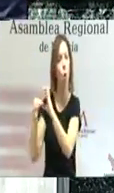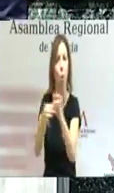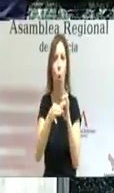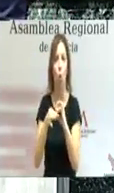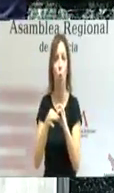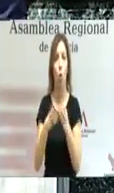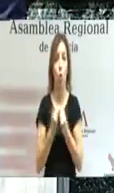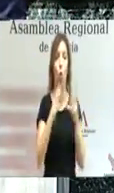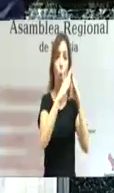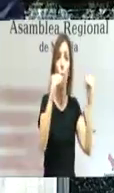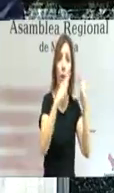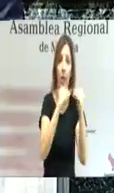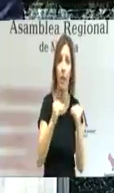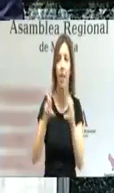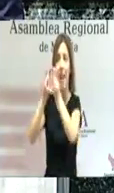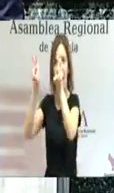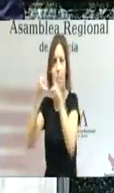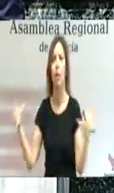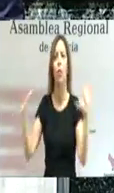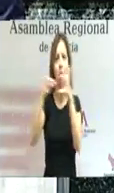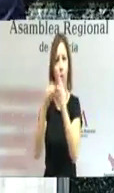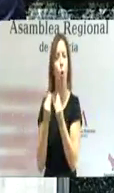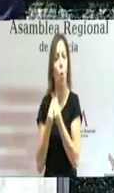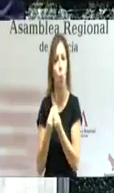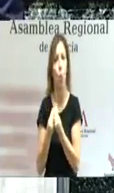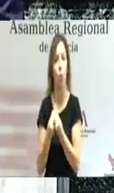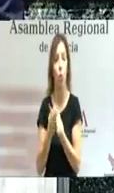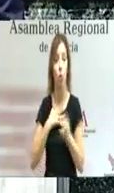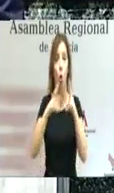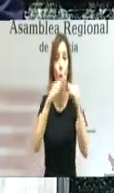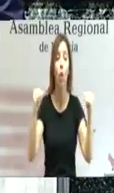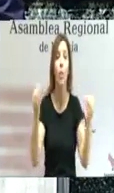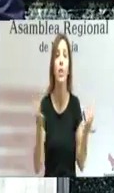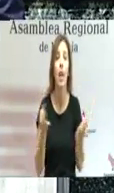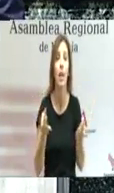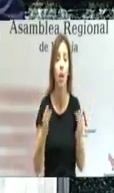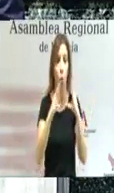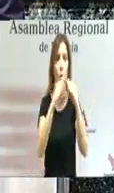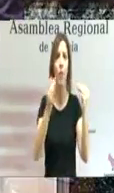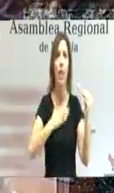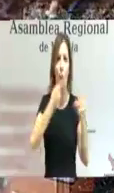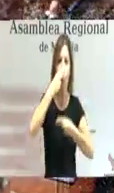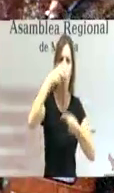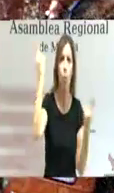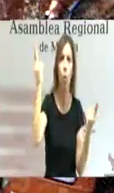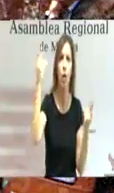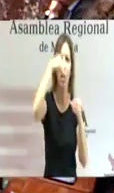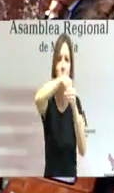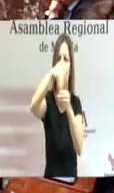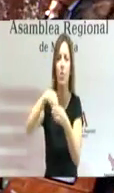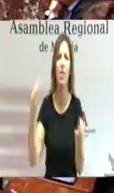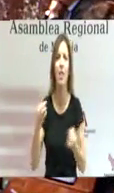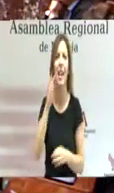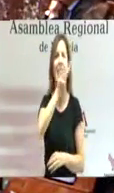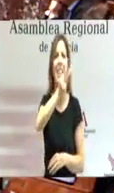universidades y con las empresas. Nuestras universidades. Nuestras universidades públicas han formado este año